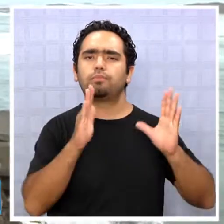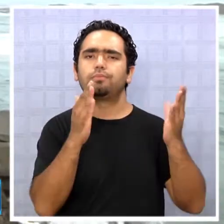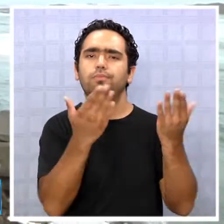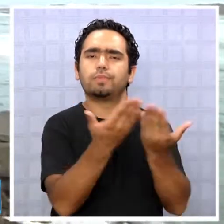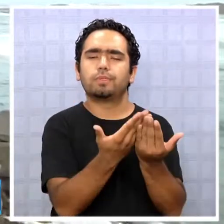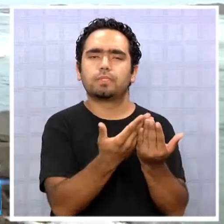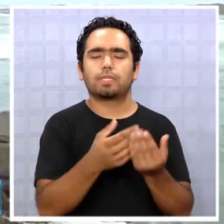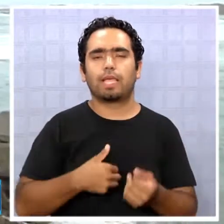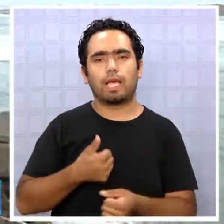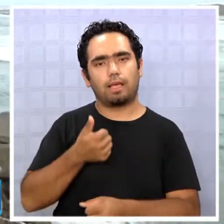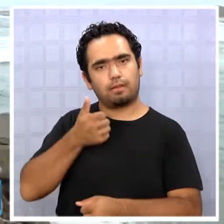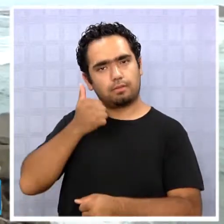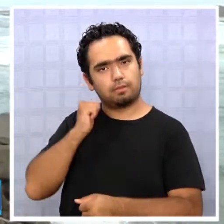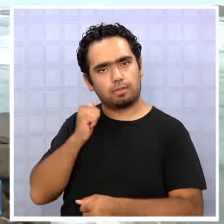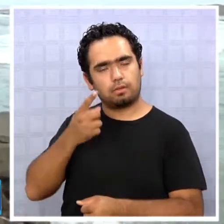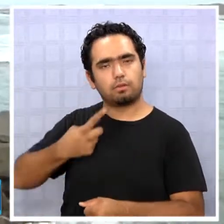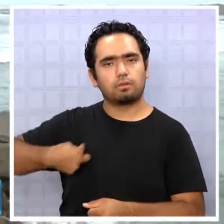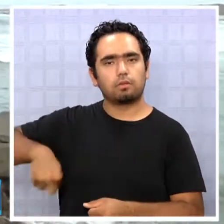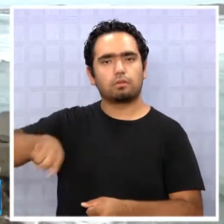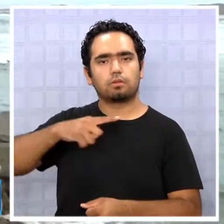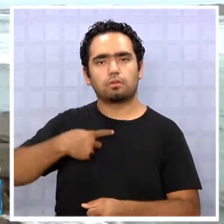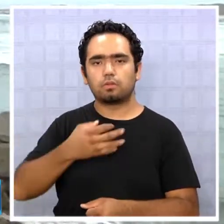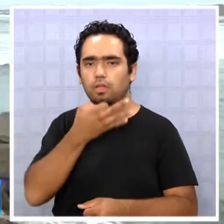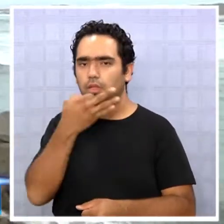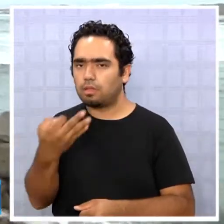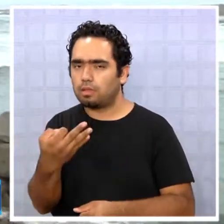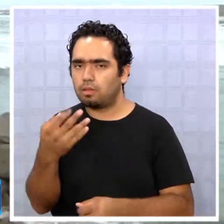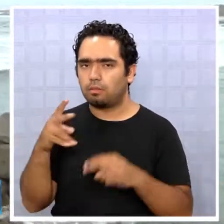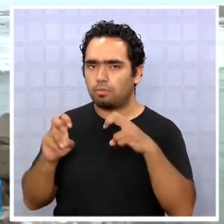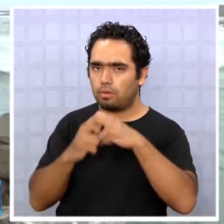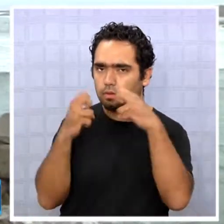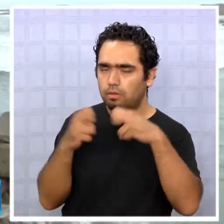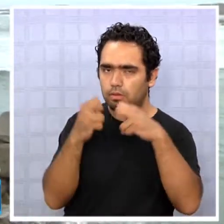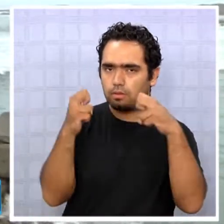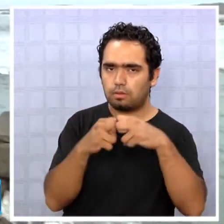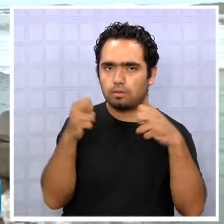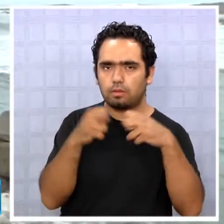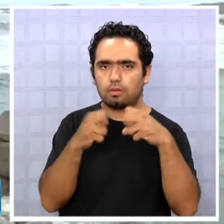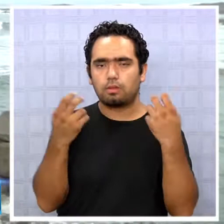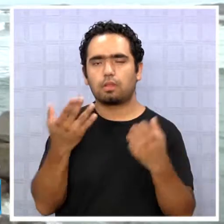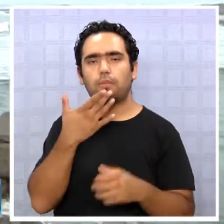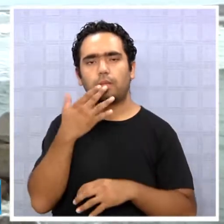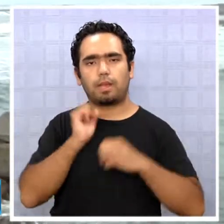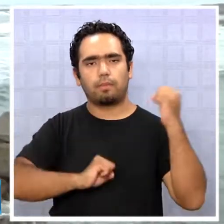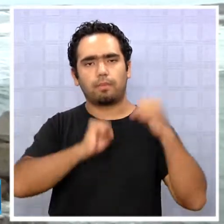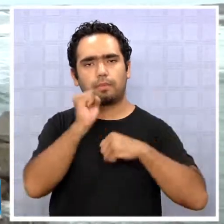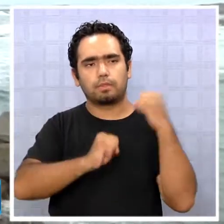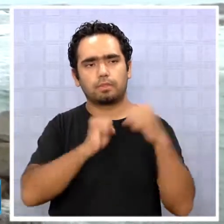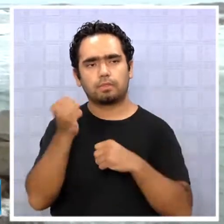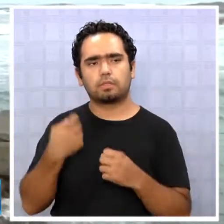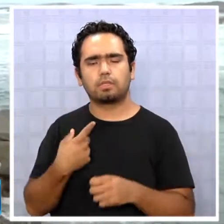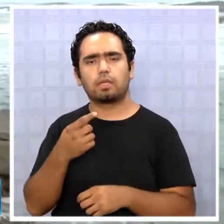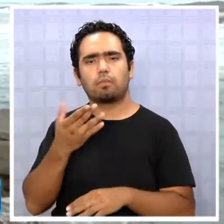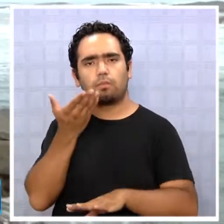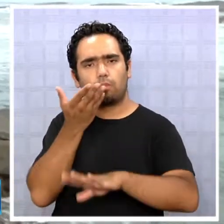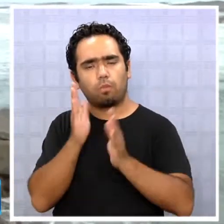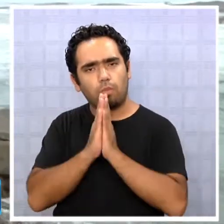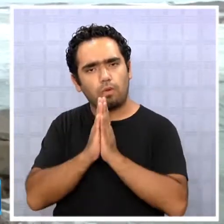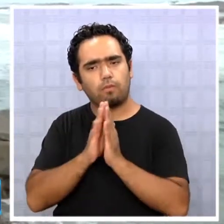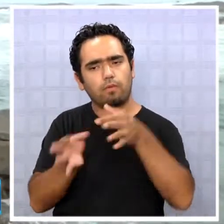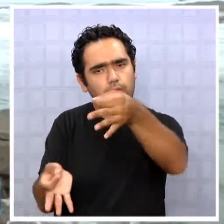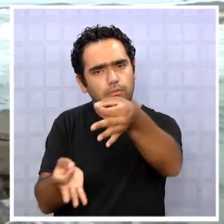efectivamente lo que nosotros en el día de ayer hemos incluido tanto a la Superintendencia de Electricidad y Combustibles como a las mismas empresas involucradas a que entreguen los